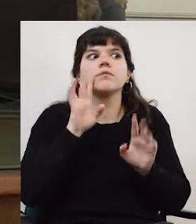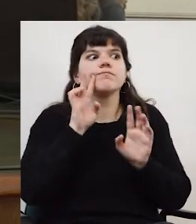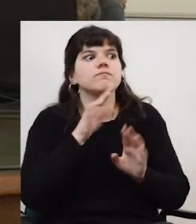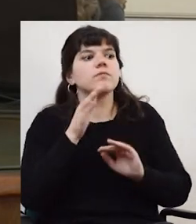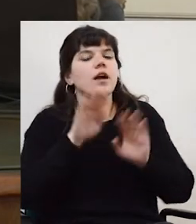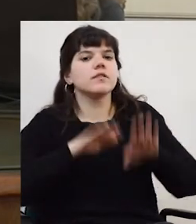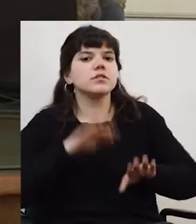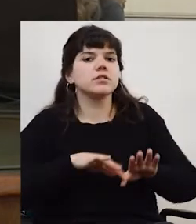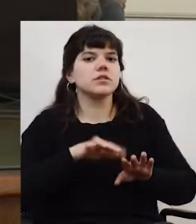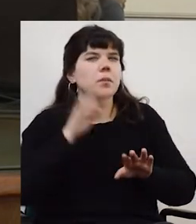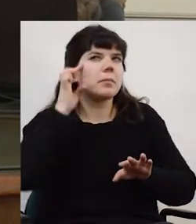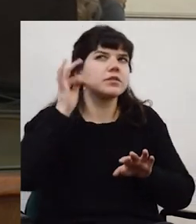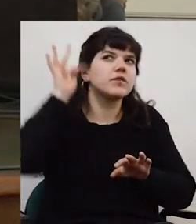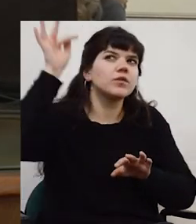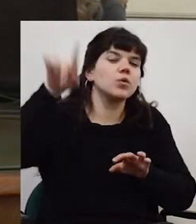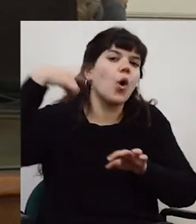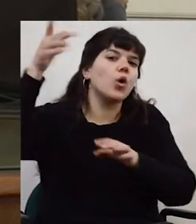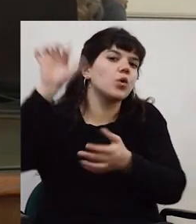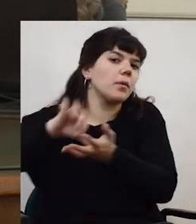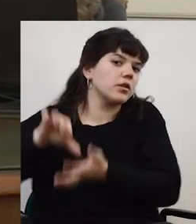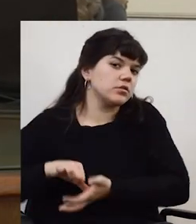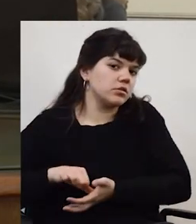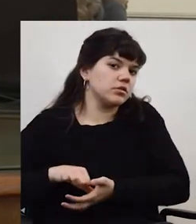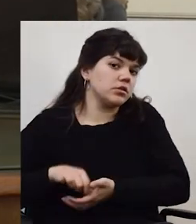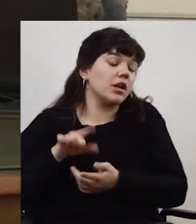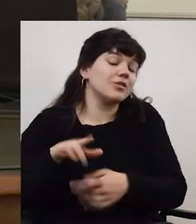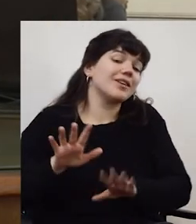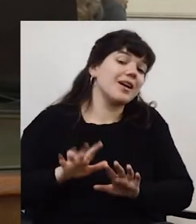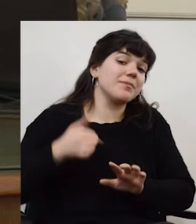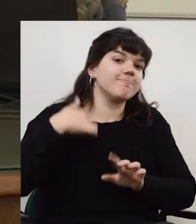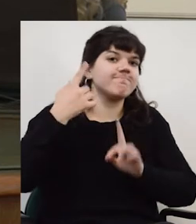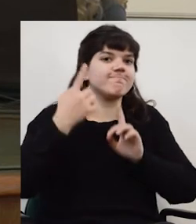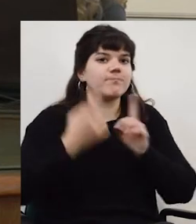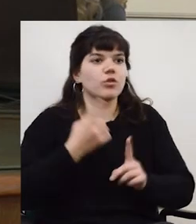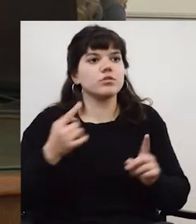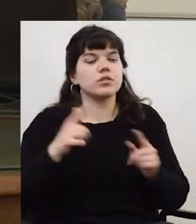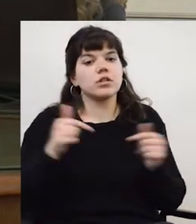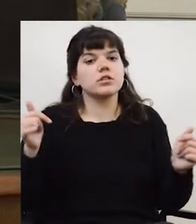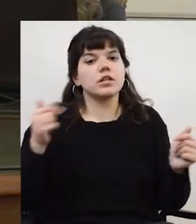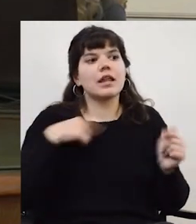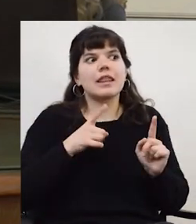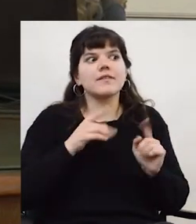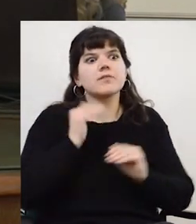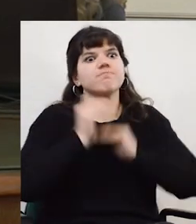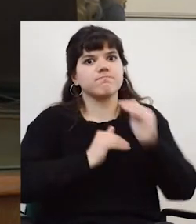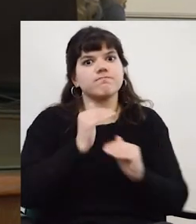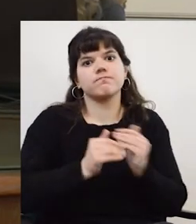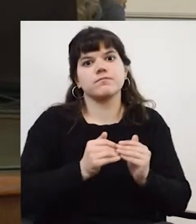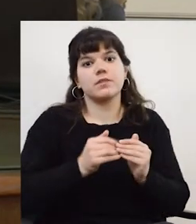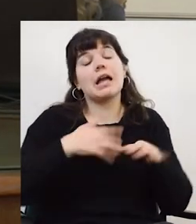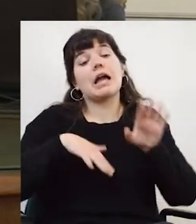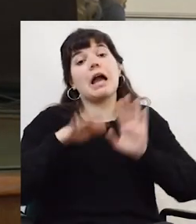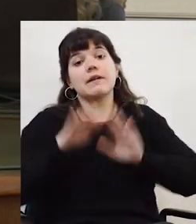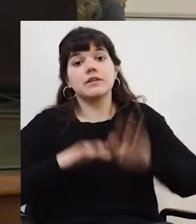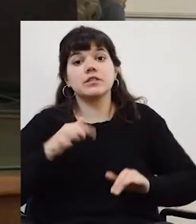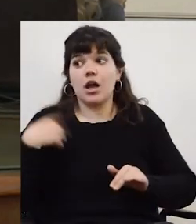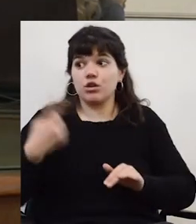vincularse hacia afuera y en eso capaz que es una cosa que tenemos que avanzar y a veces a nosotros